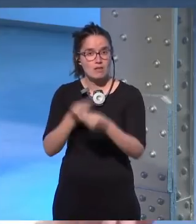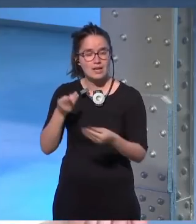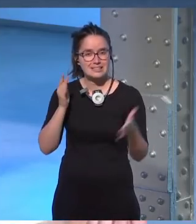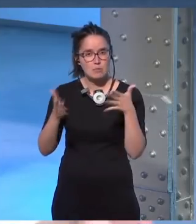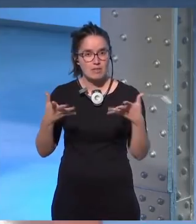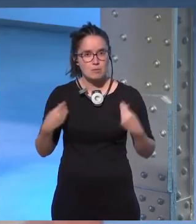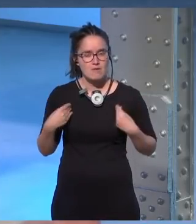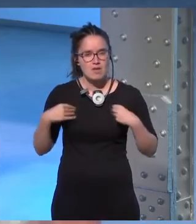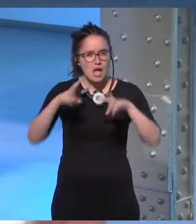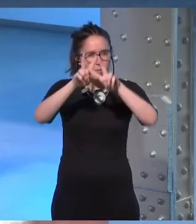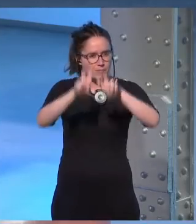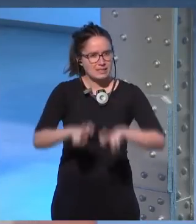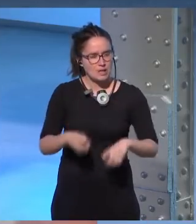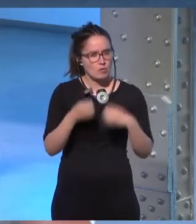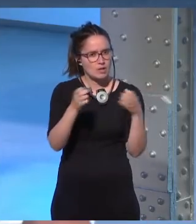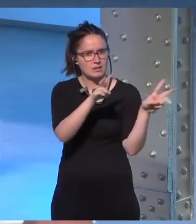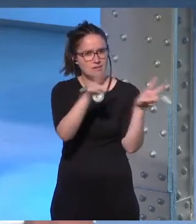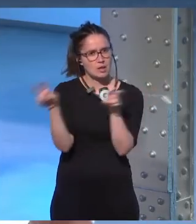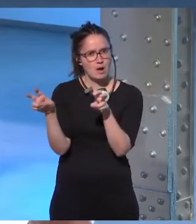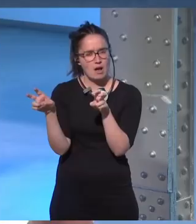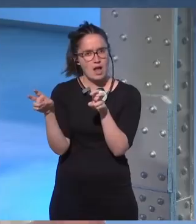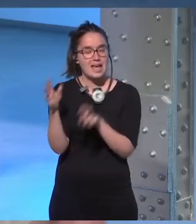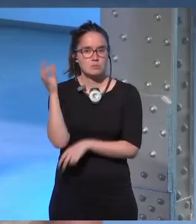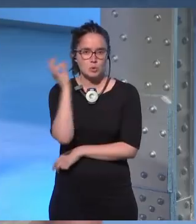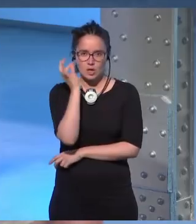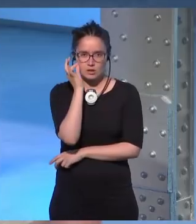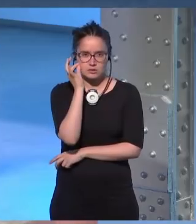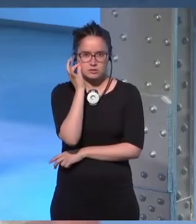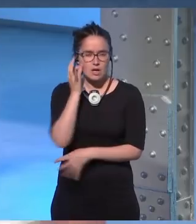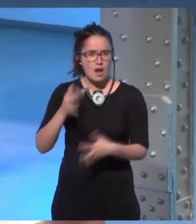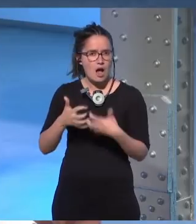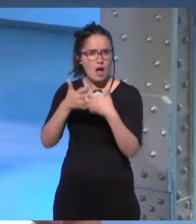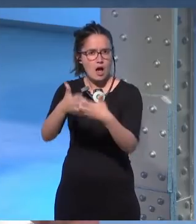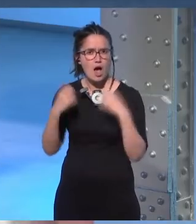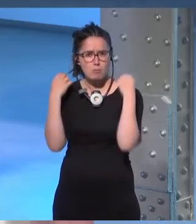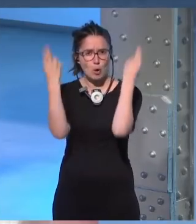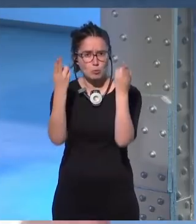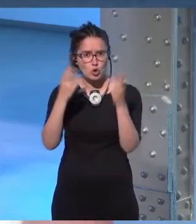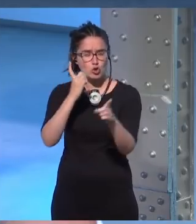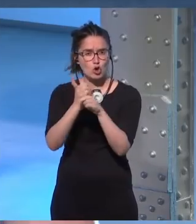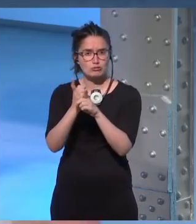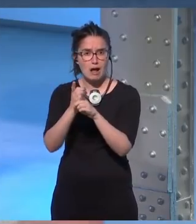esa época de mi vida investigué muchísimo acerca de las mujeres en la resistencia contra el apartheid.